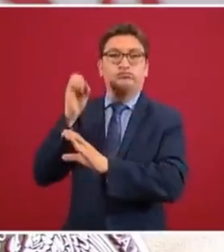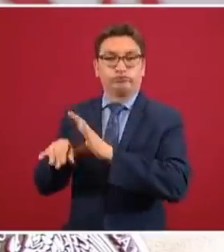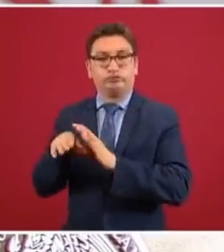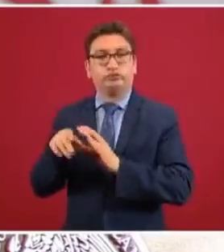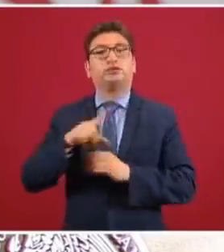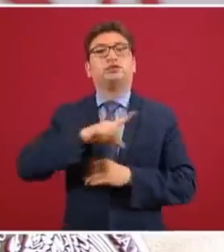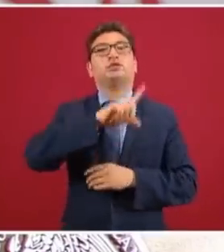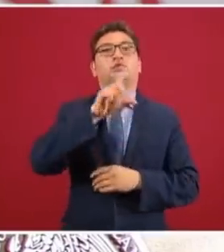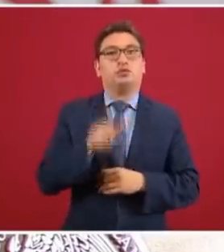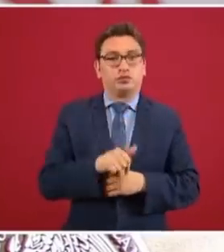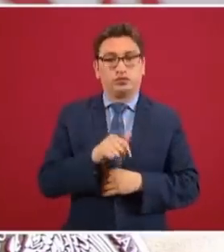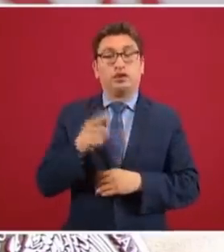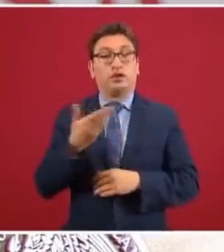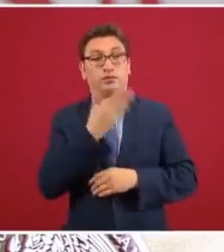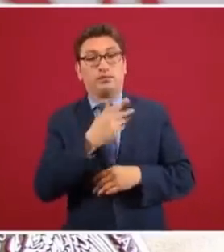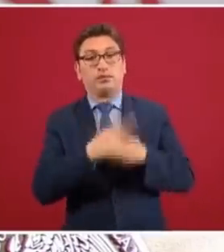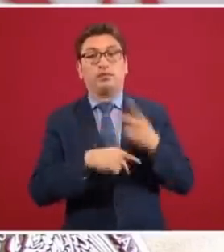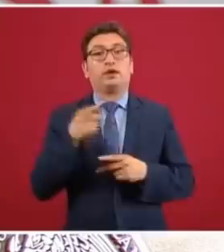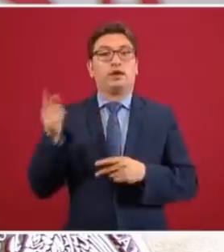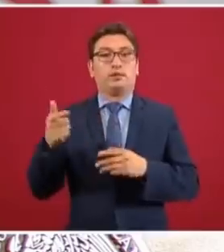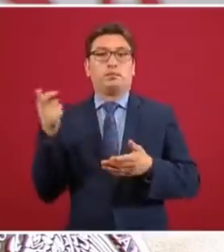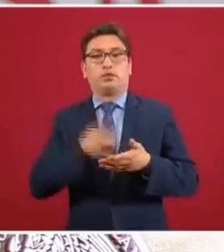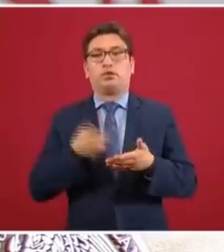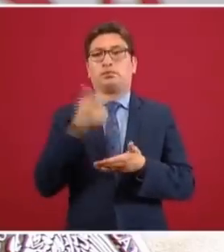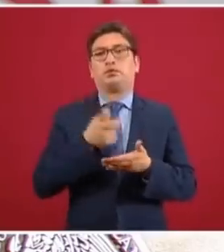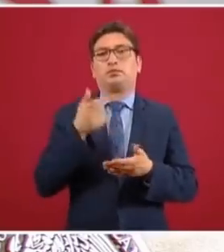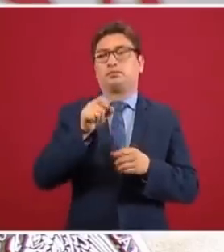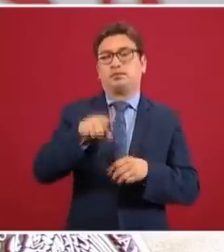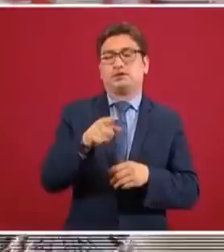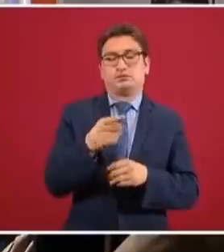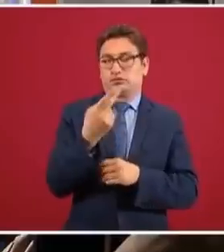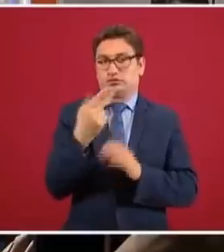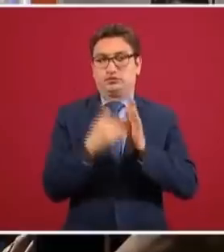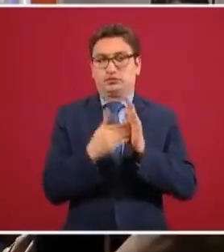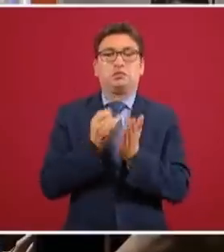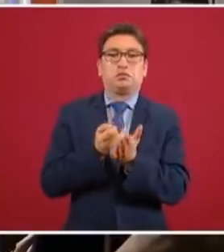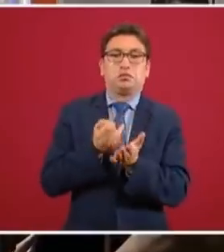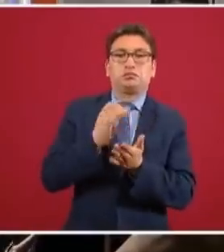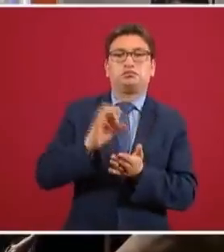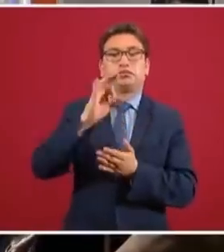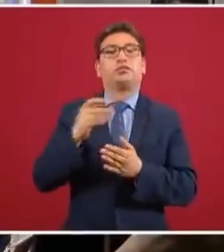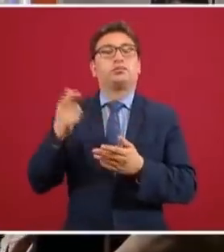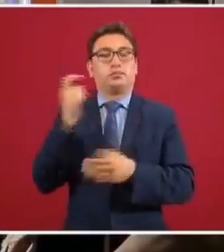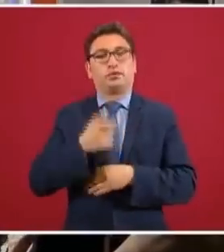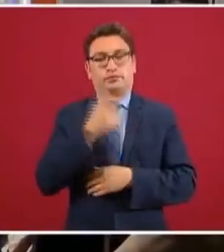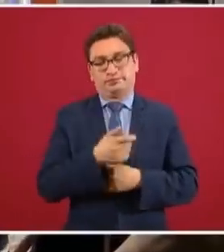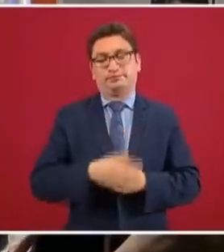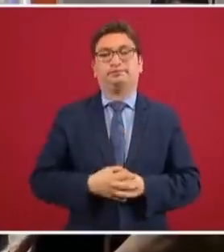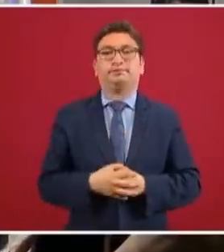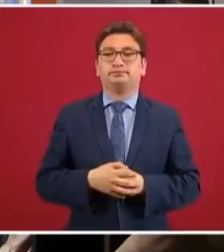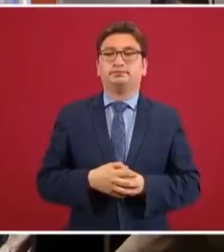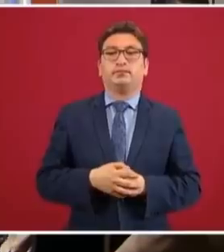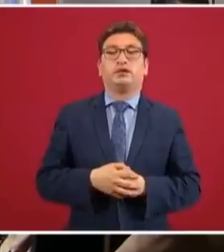quien solicitó el crédito va a ir pagando los intereses. Como se mencionó acá, en el caso de las